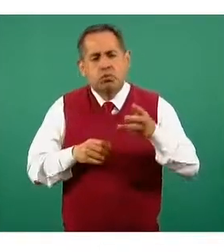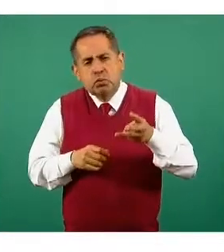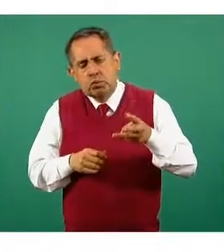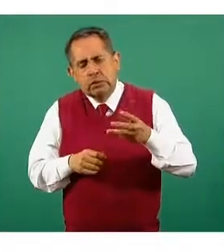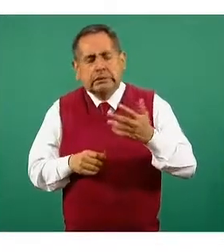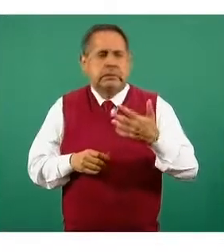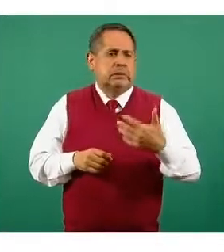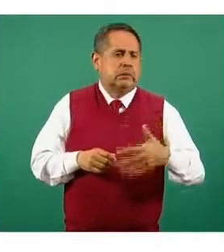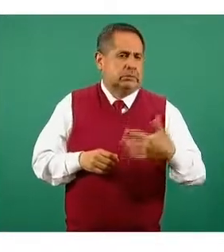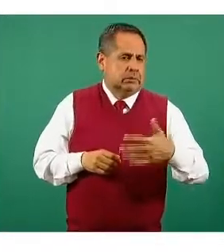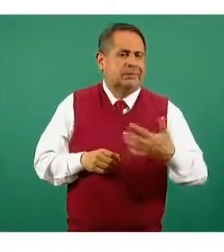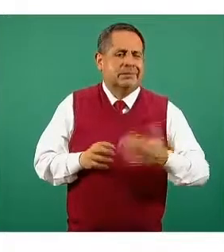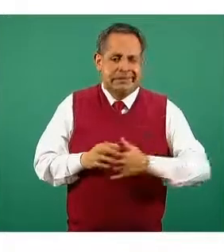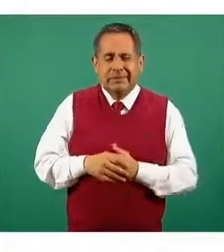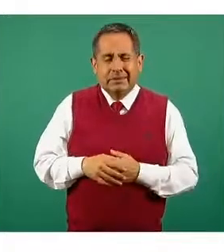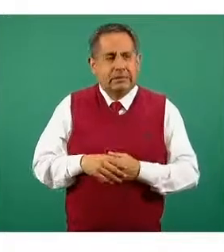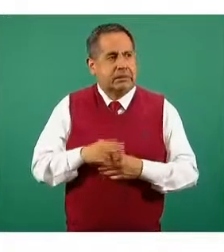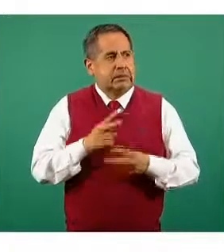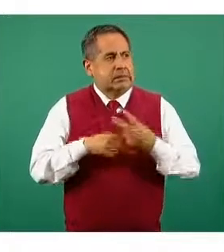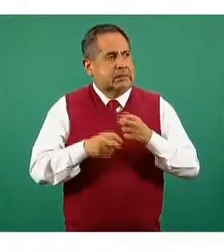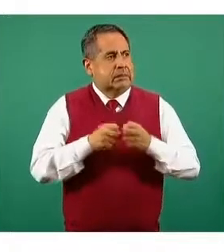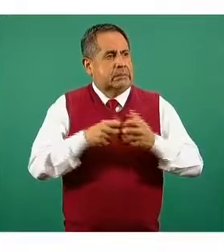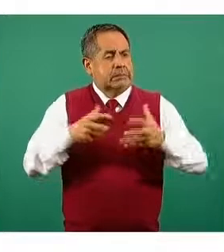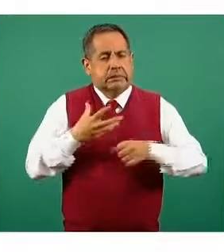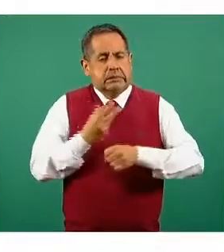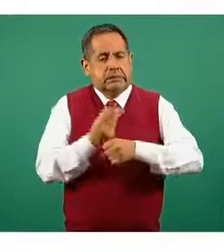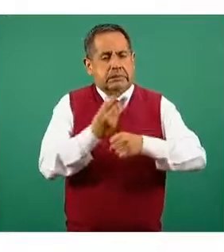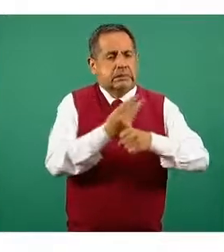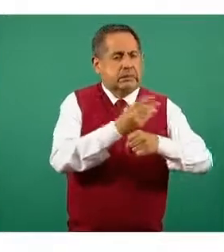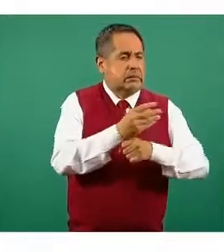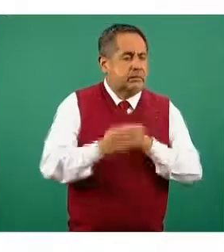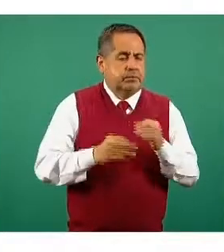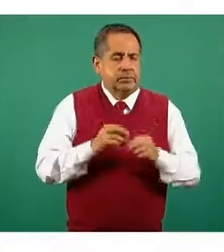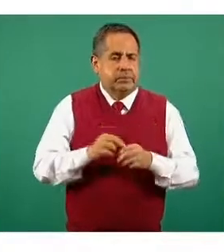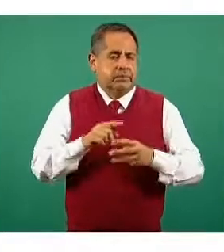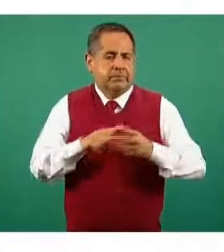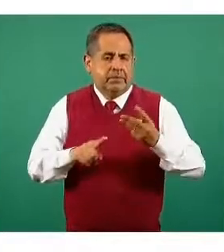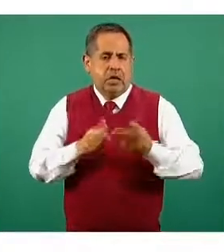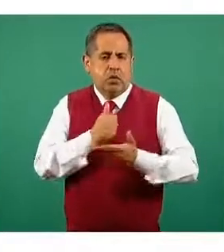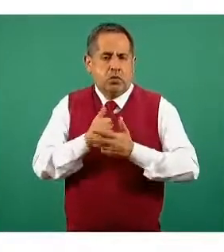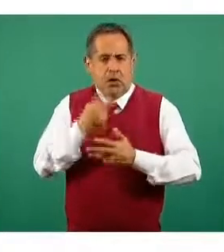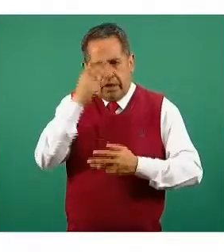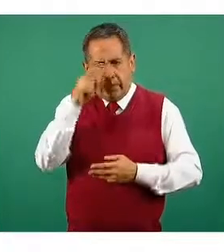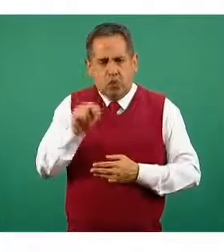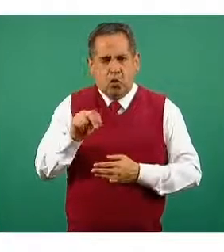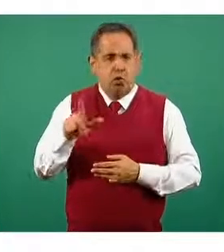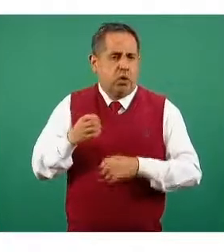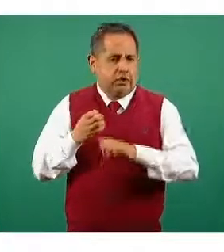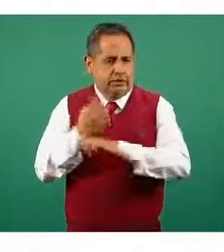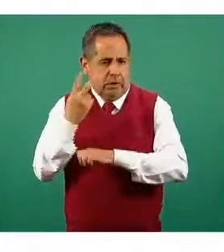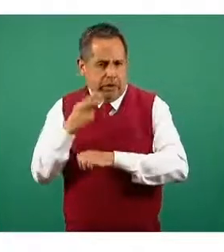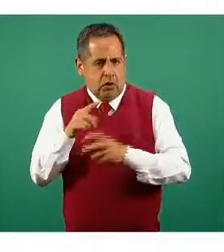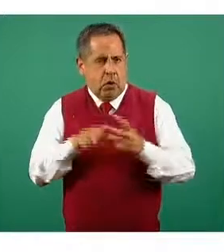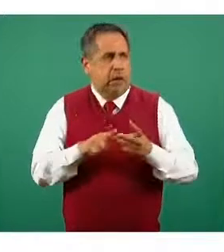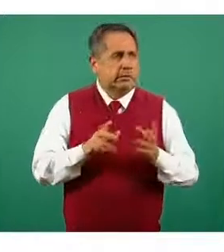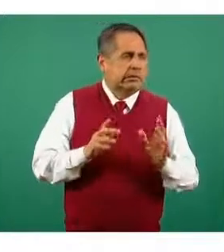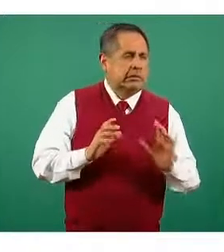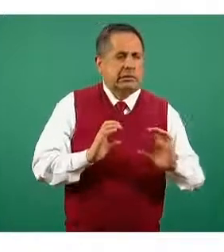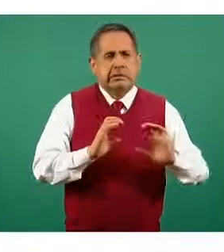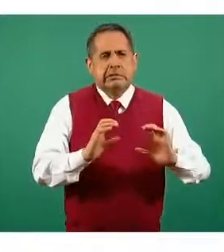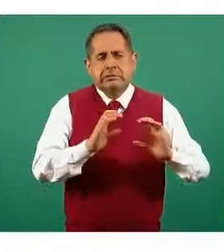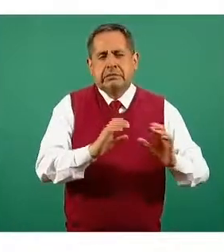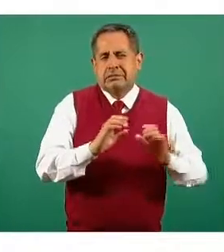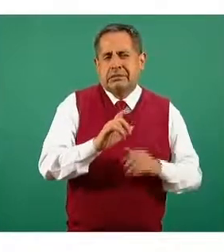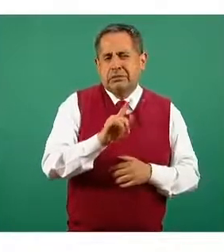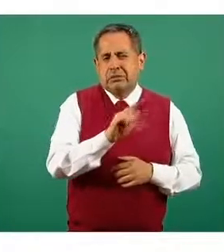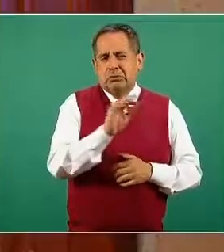velocidad de reconversión y expansión que les permite mantener su porcentaje de ocupación estable, a pesar de que